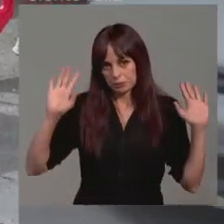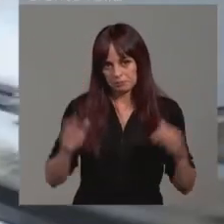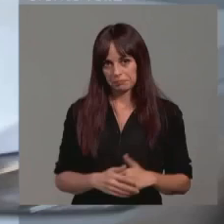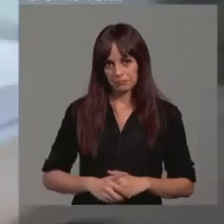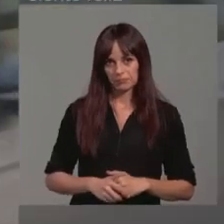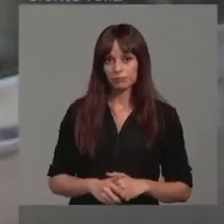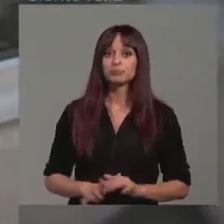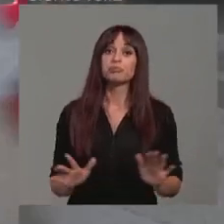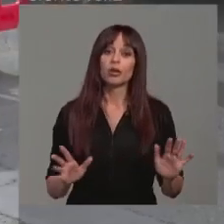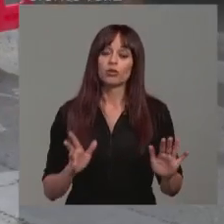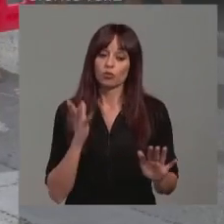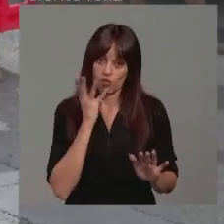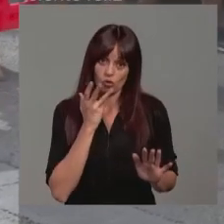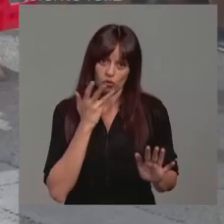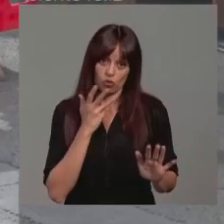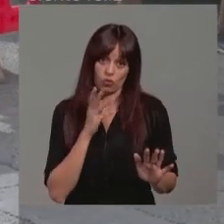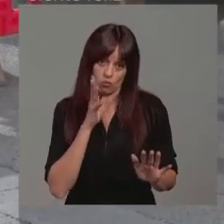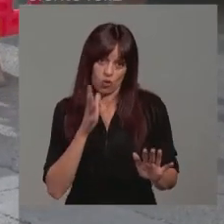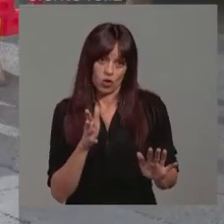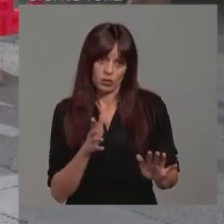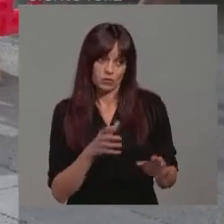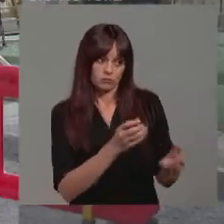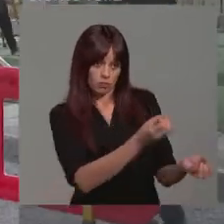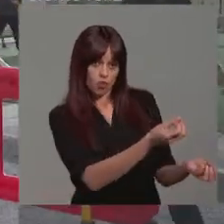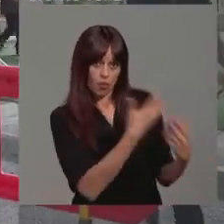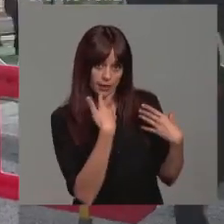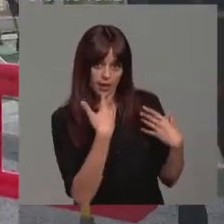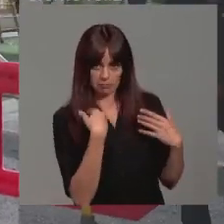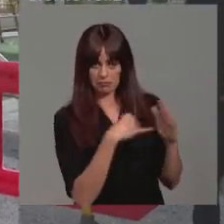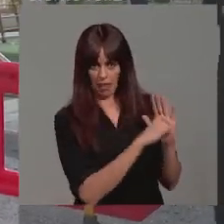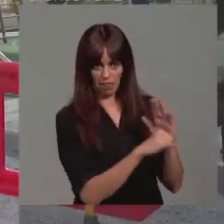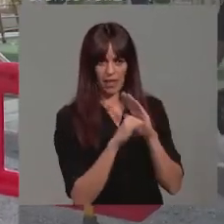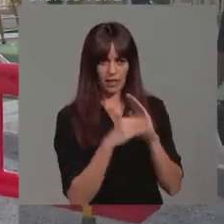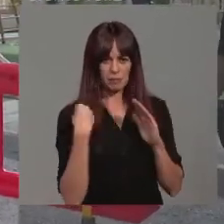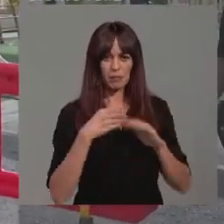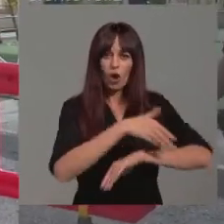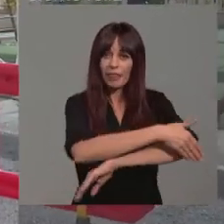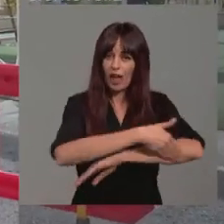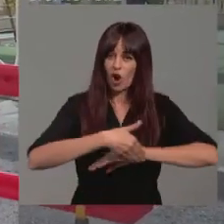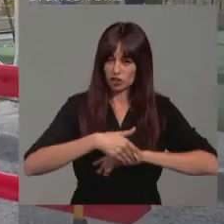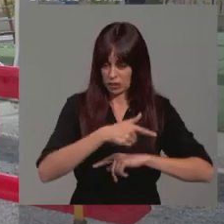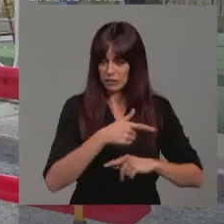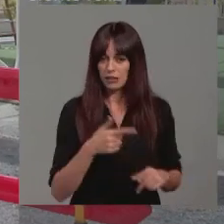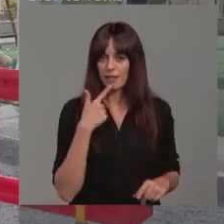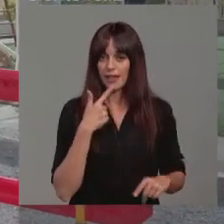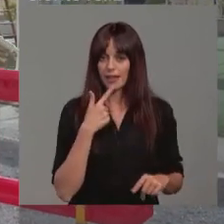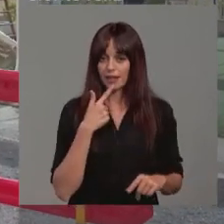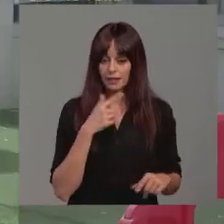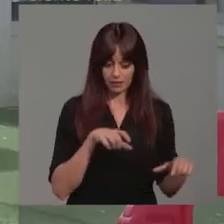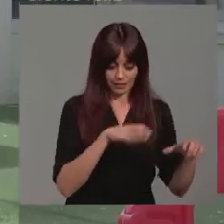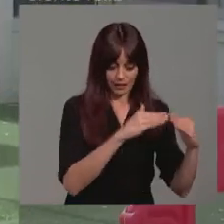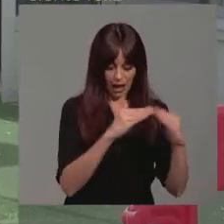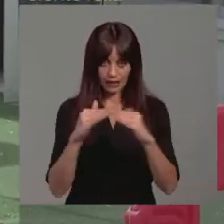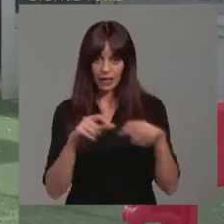tengo conocimiento, bueno, porque me lo han comentado fuentes cercanas a la demarcación de costas, que toda esa línea, pues